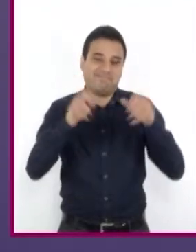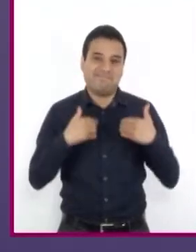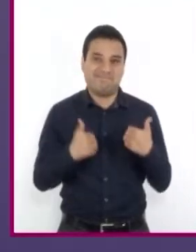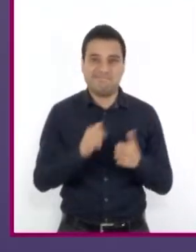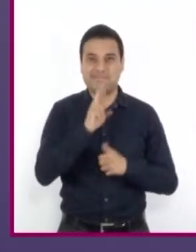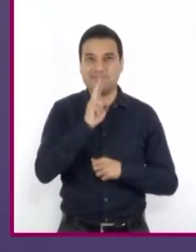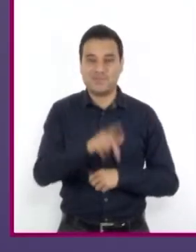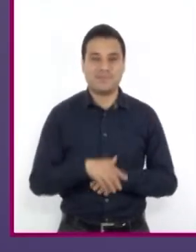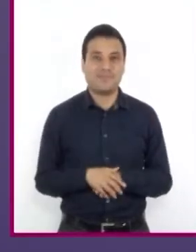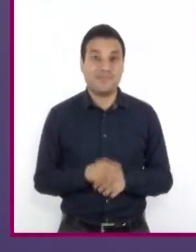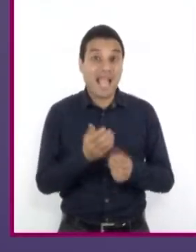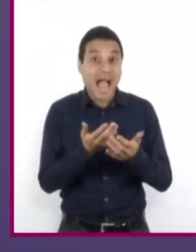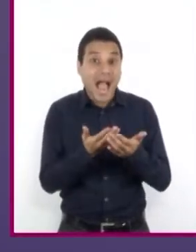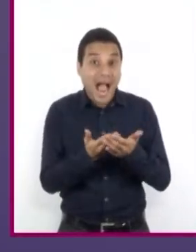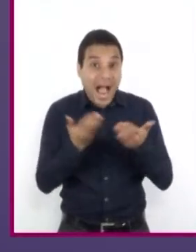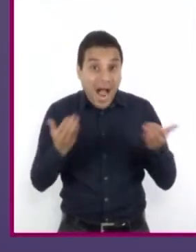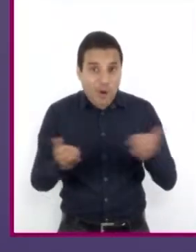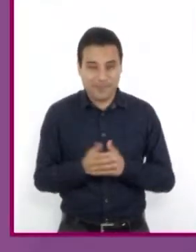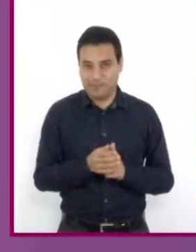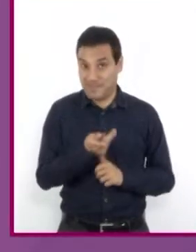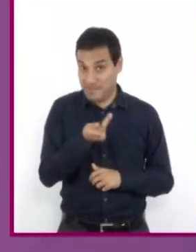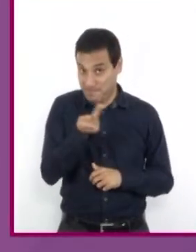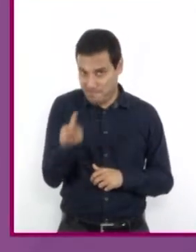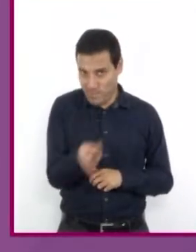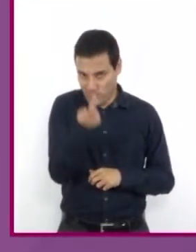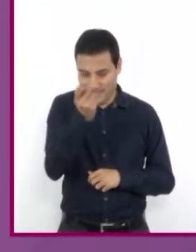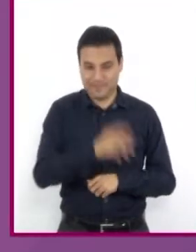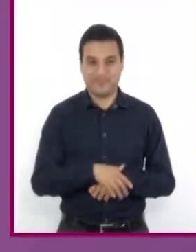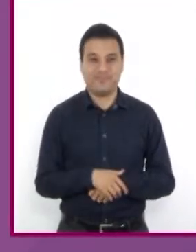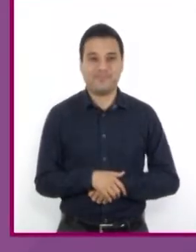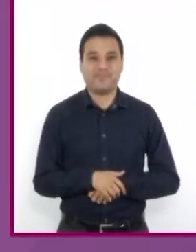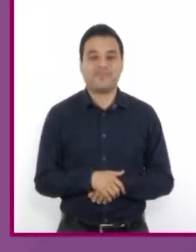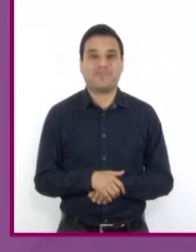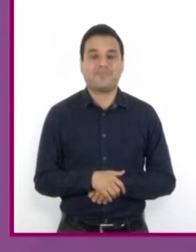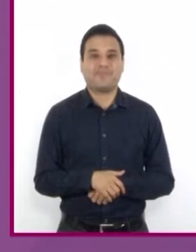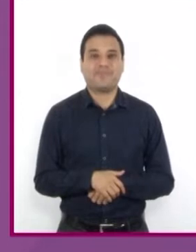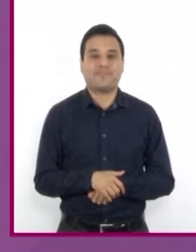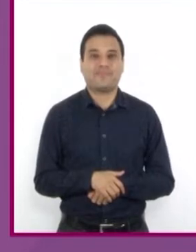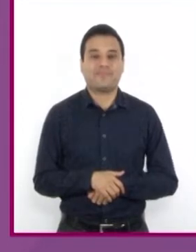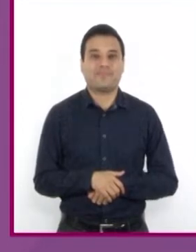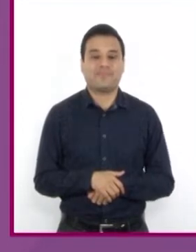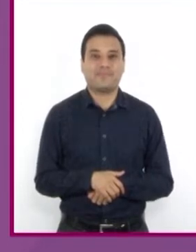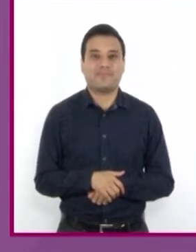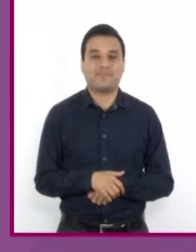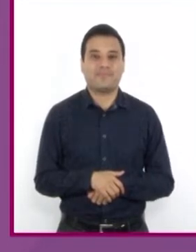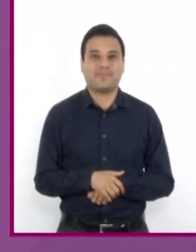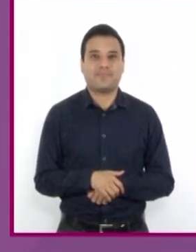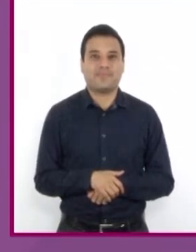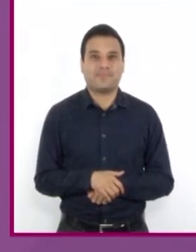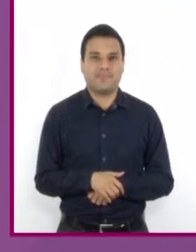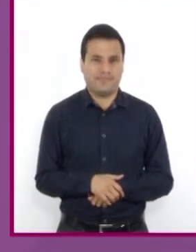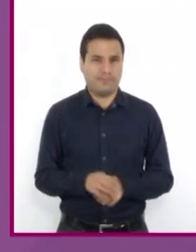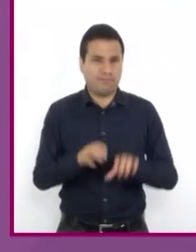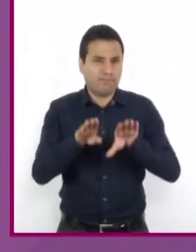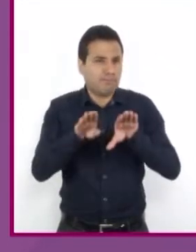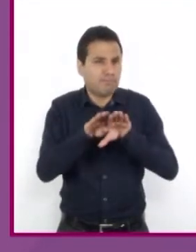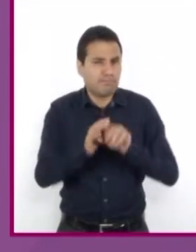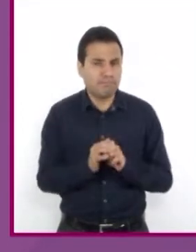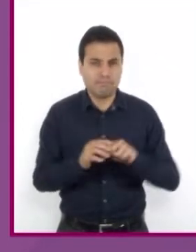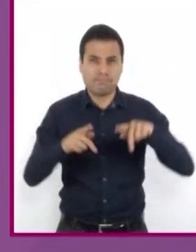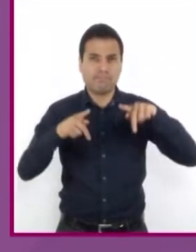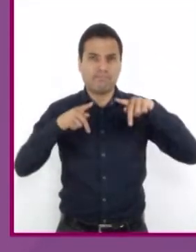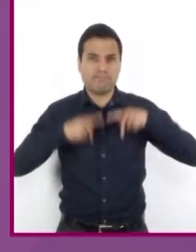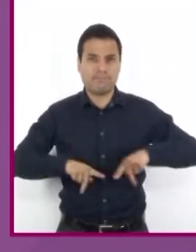Ahora, respondamos las siguientes preguntas. La razón principal por la cual los hispanohablantes